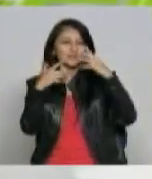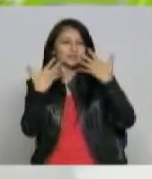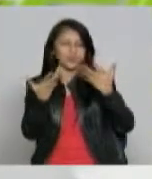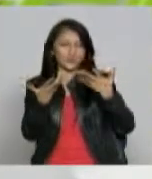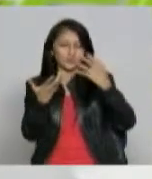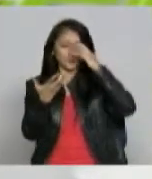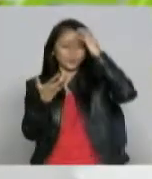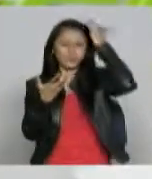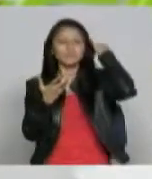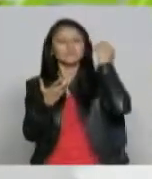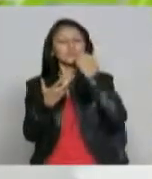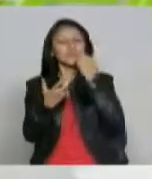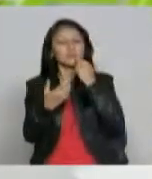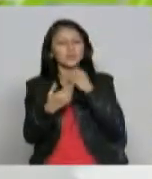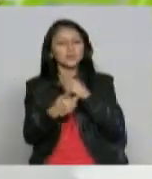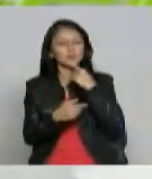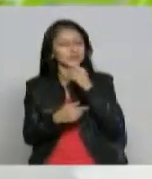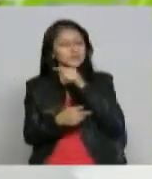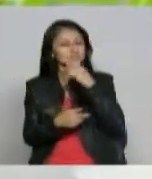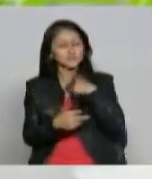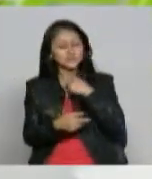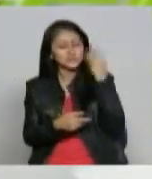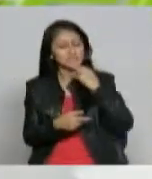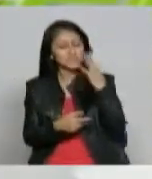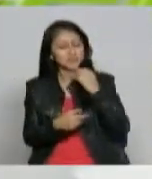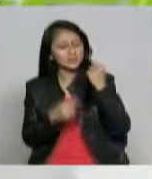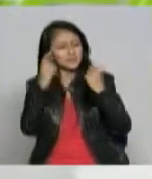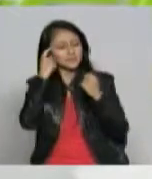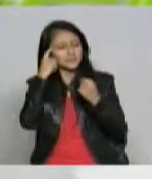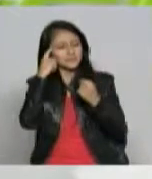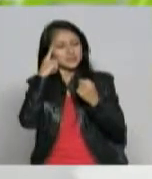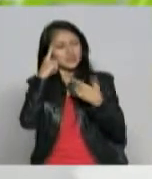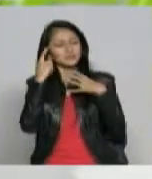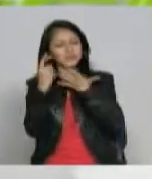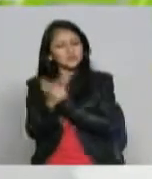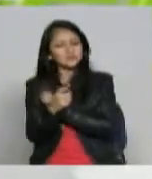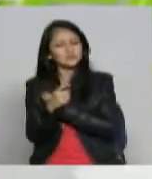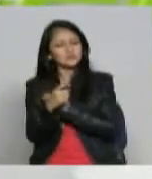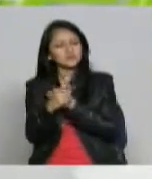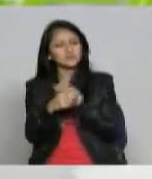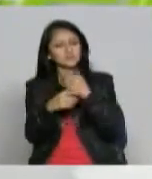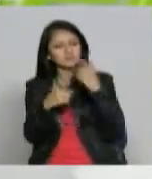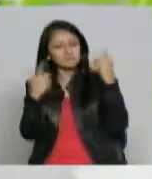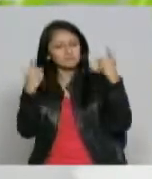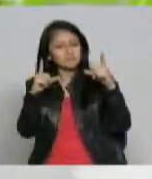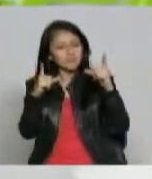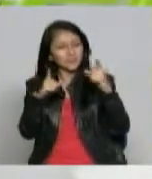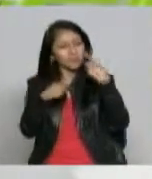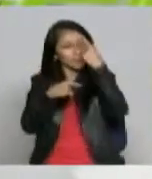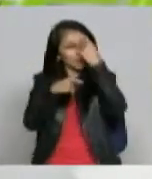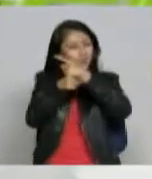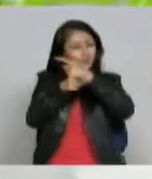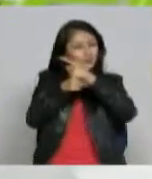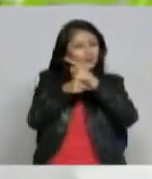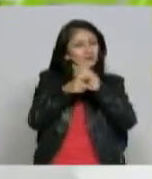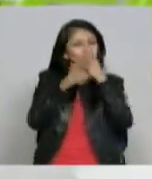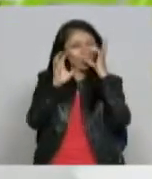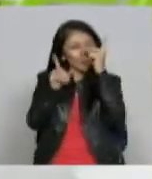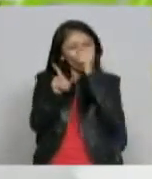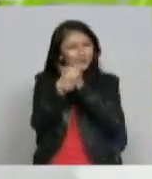las yo siempre he creído que por fin podemos tener una métrica y una medida exacta de lo que es